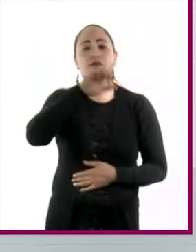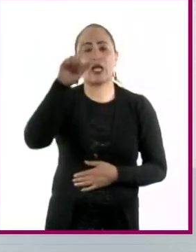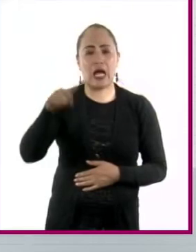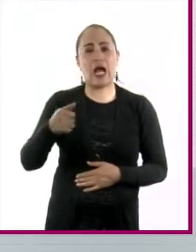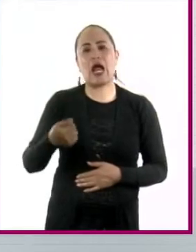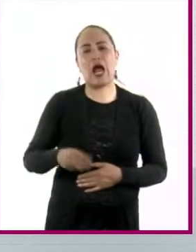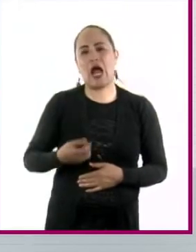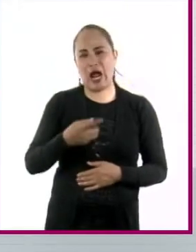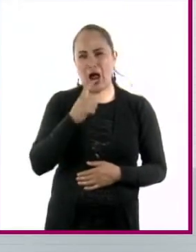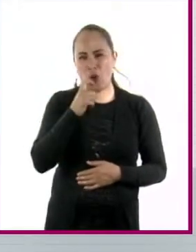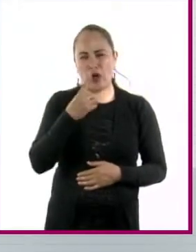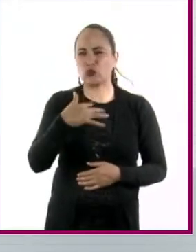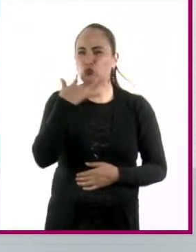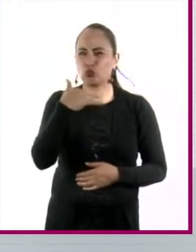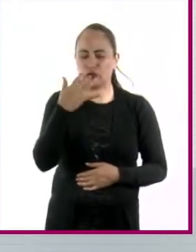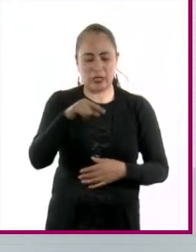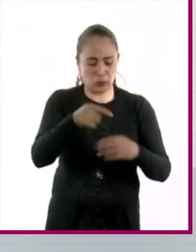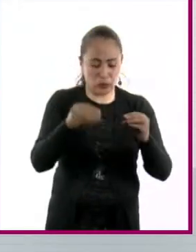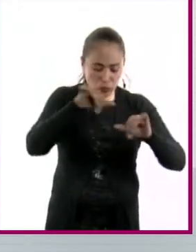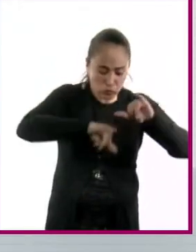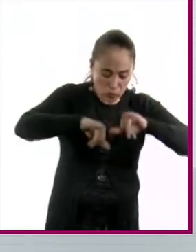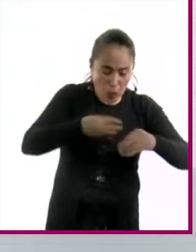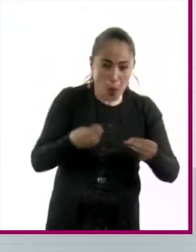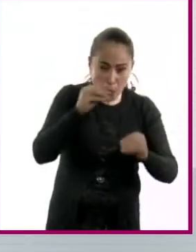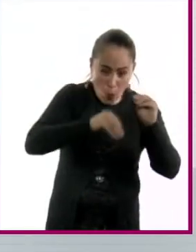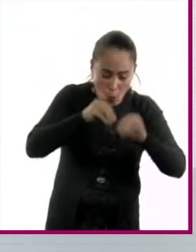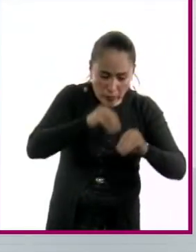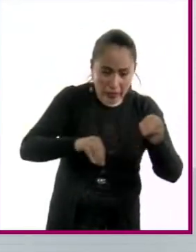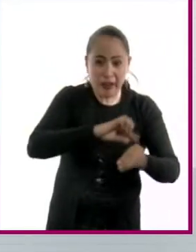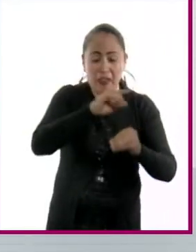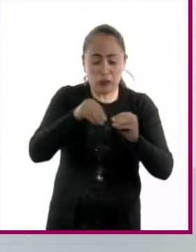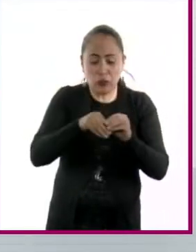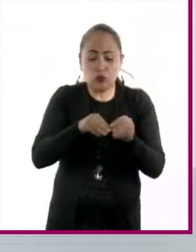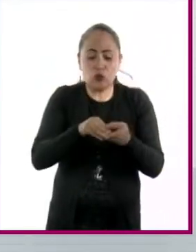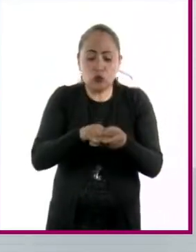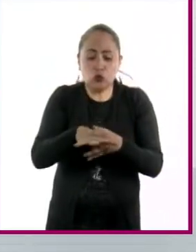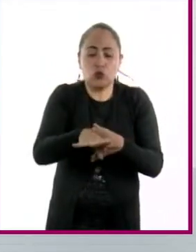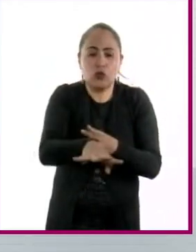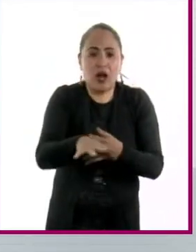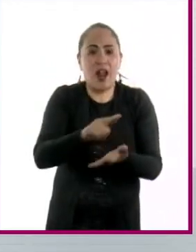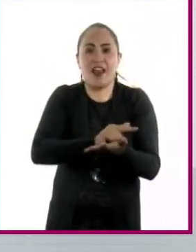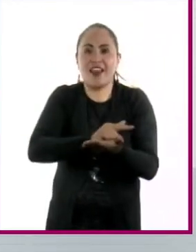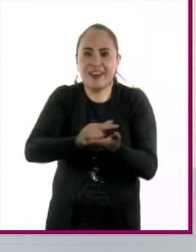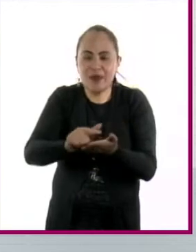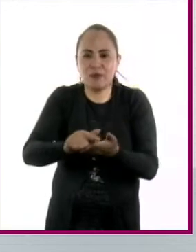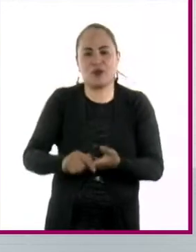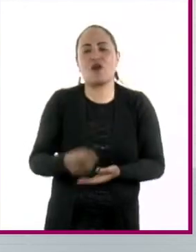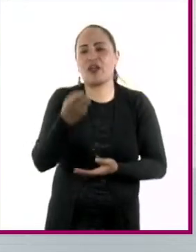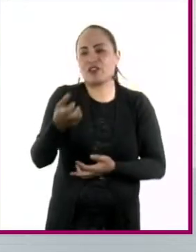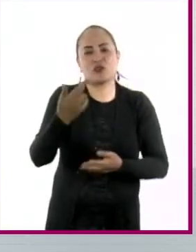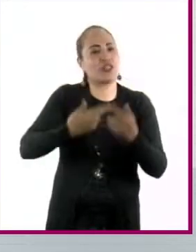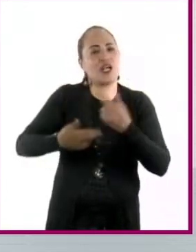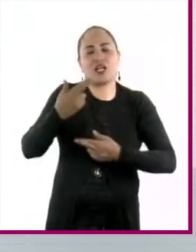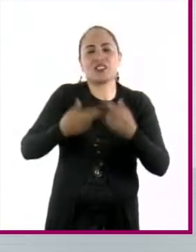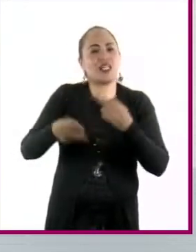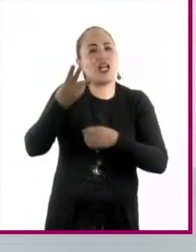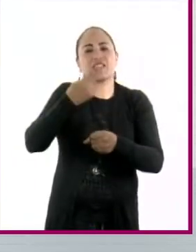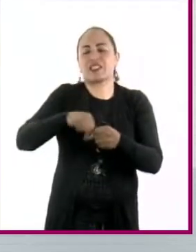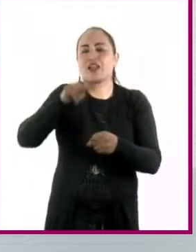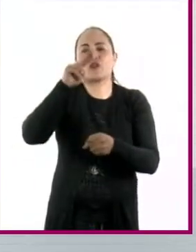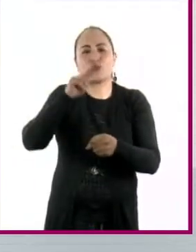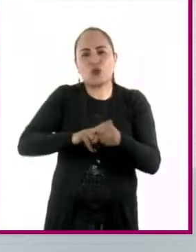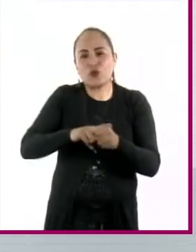sucia. Entonces, tenemos que retroingeniar las cosas, regresar a lo que es natural para poder